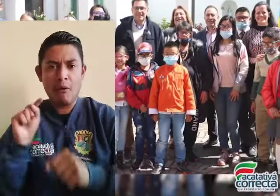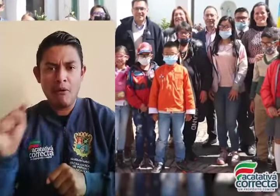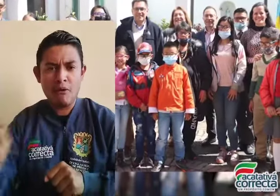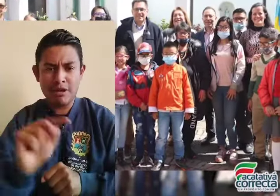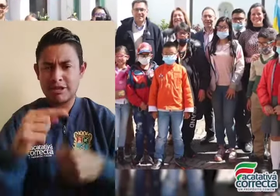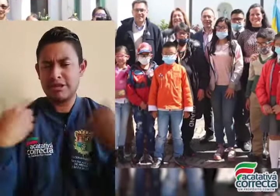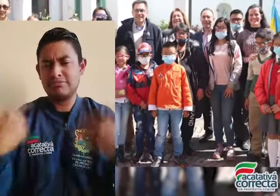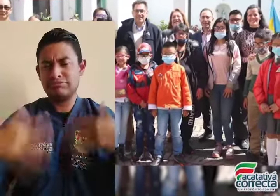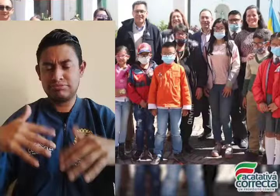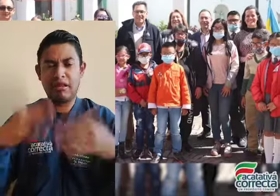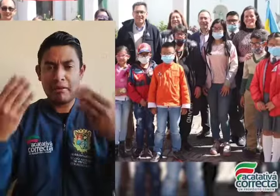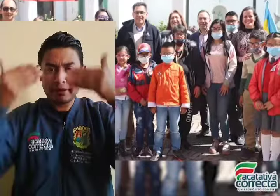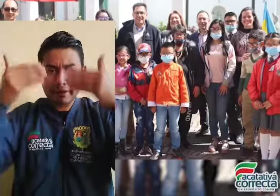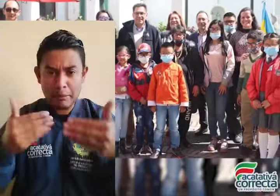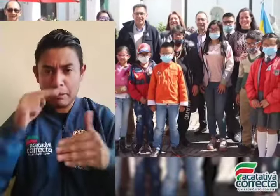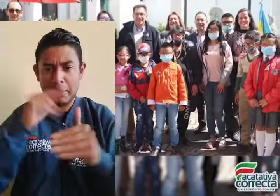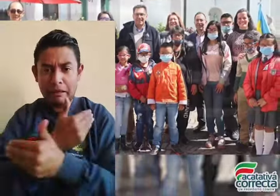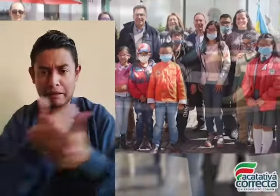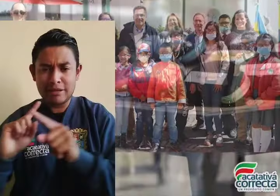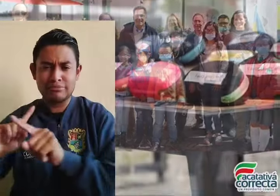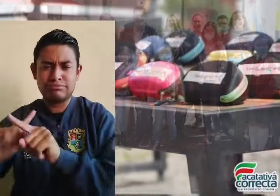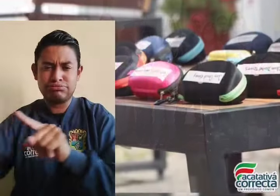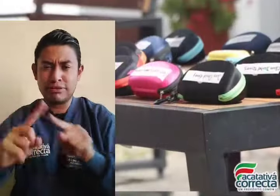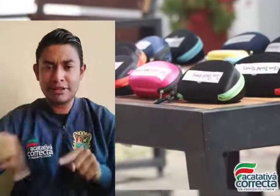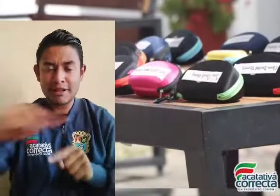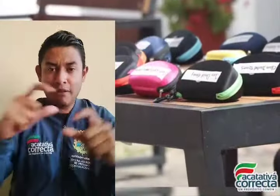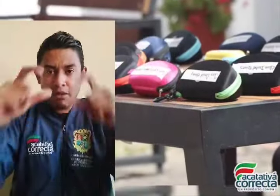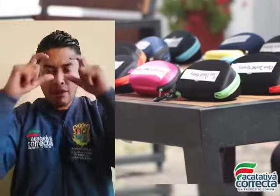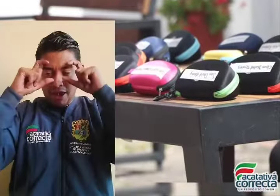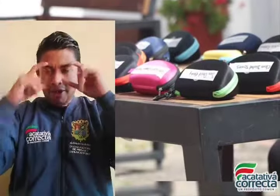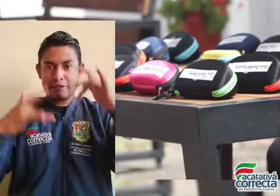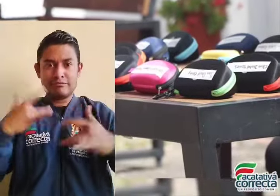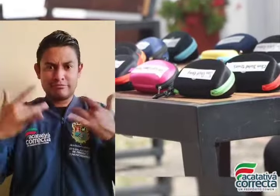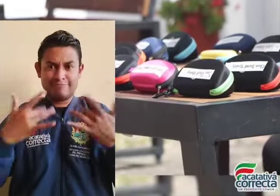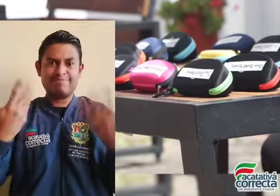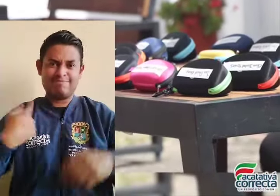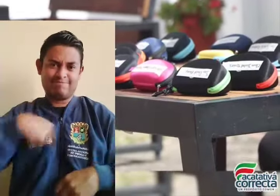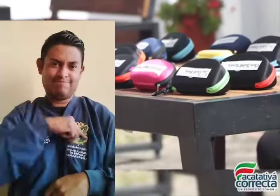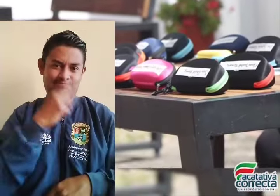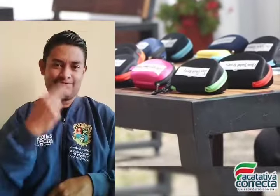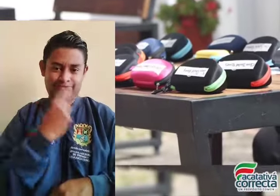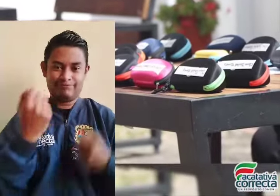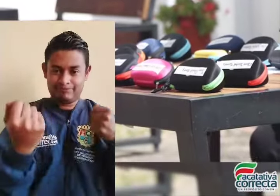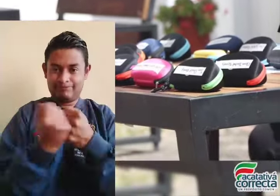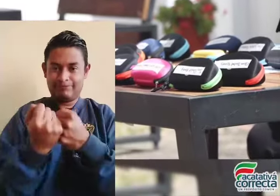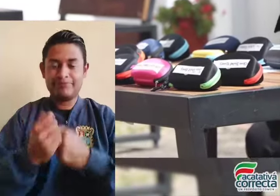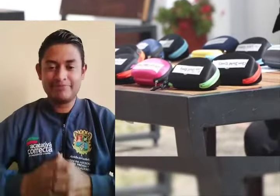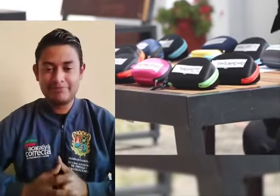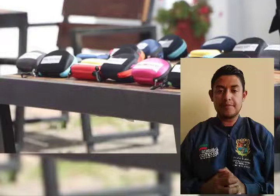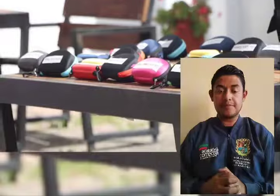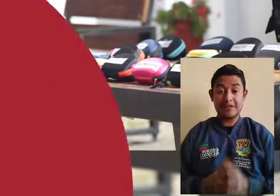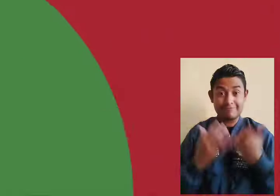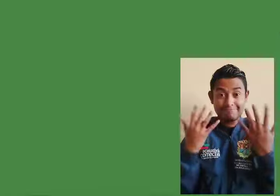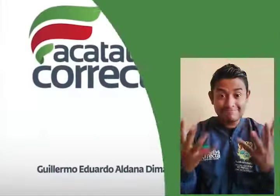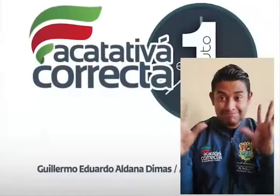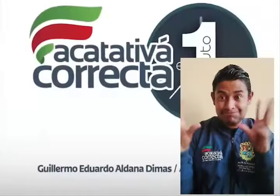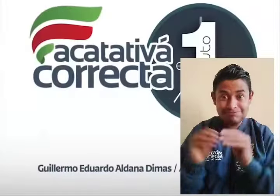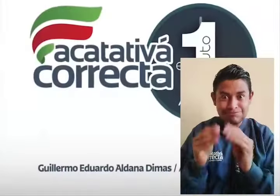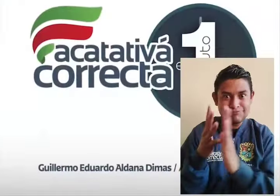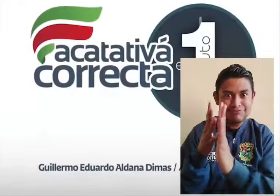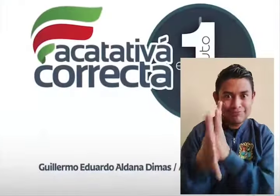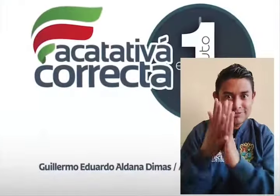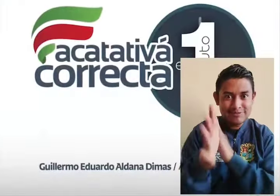beneficiarios son personas en alto grado de vulnerabilidad, niñas, niños, adolescentes, adultos mayores y personas en condición de discapacidad del municipio.